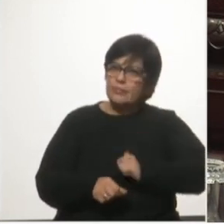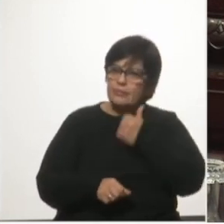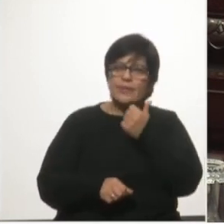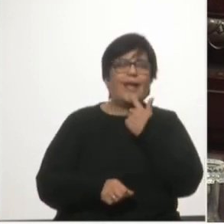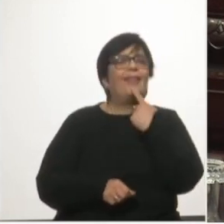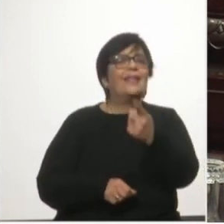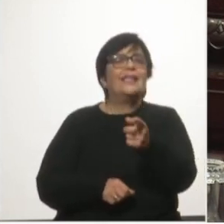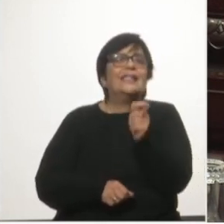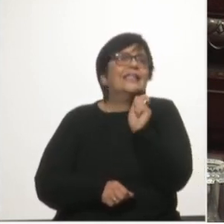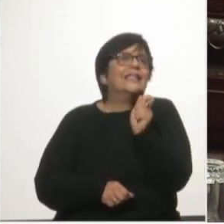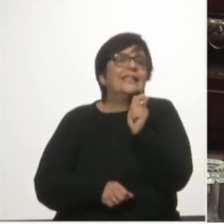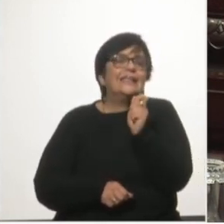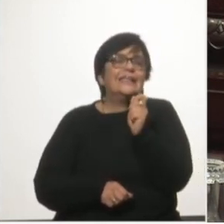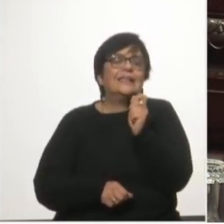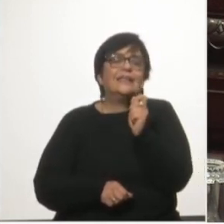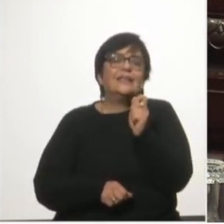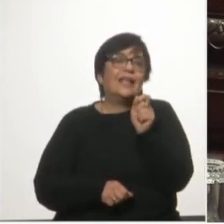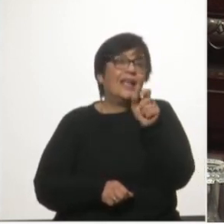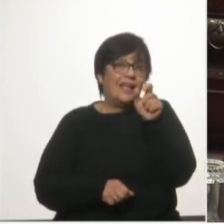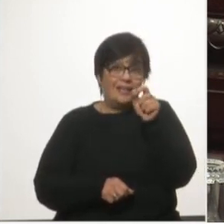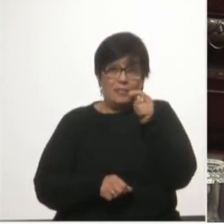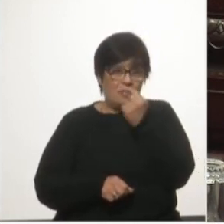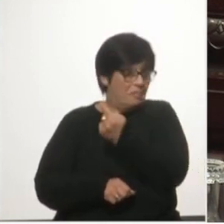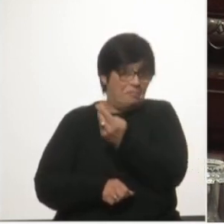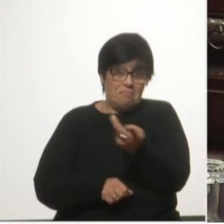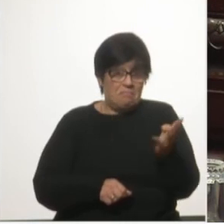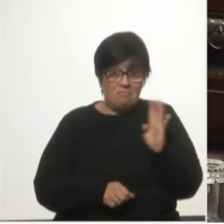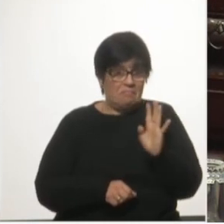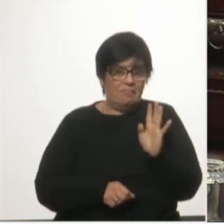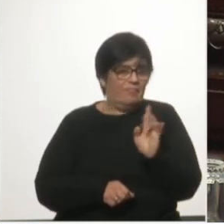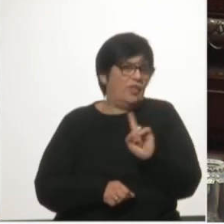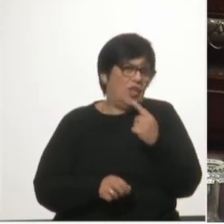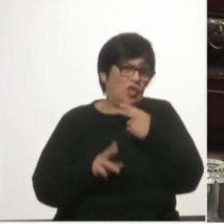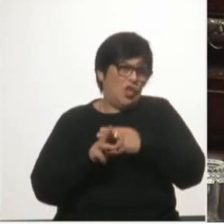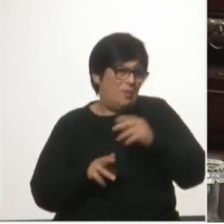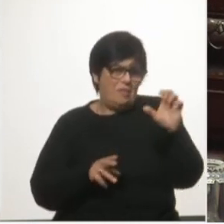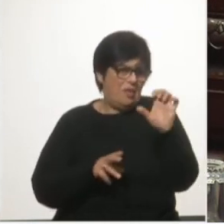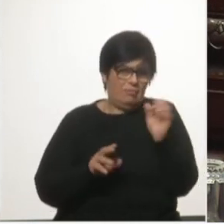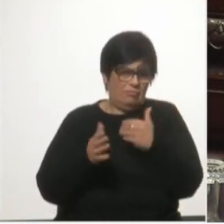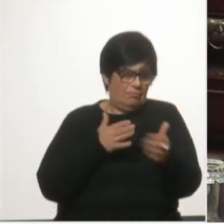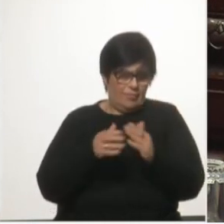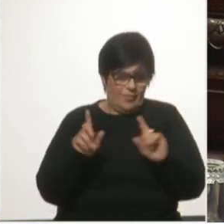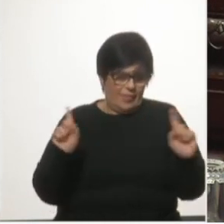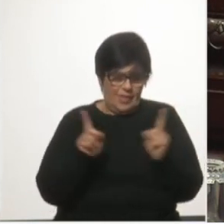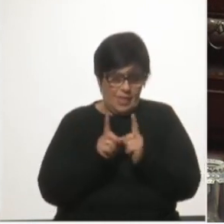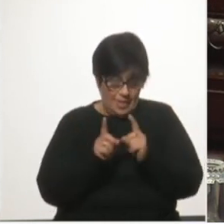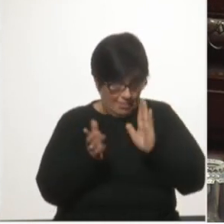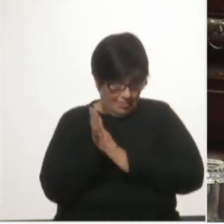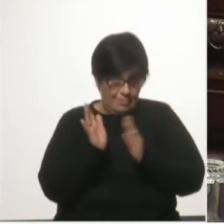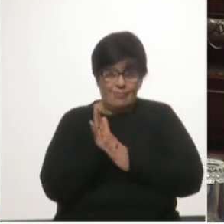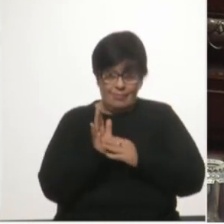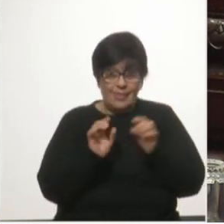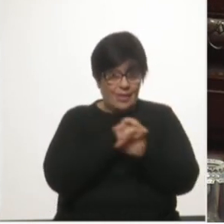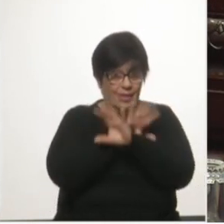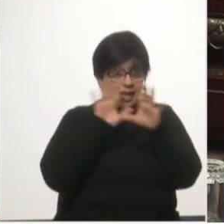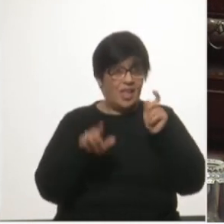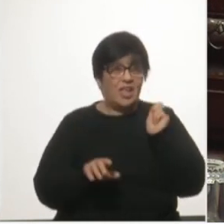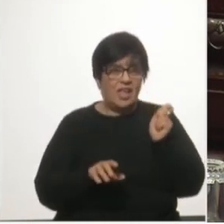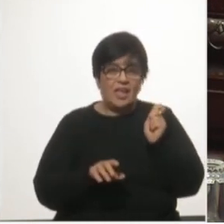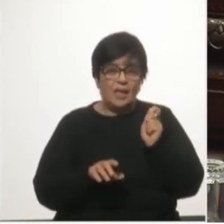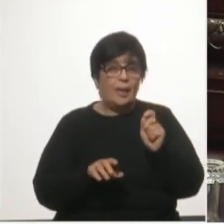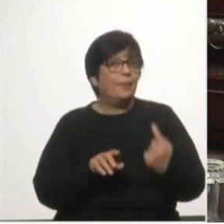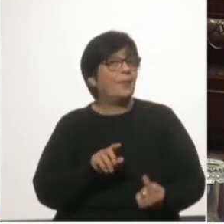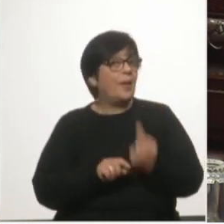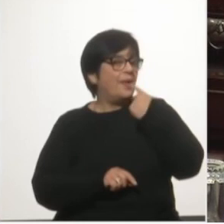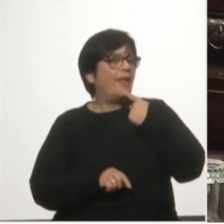identificar a los representantes en estas breves referencias nombres empresas constan en actas. El primero